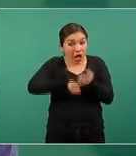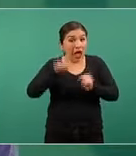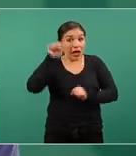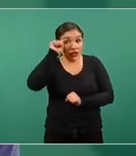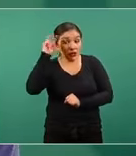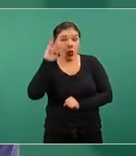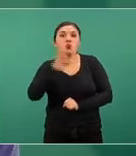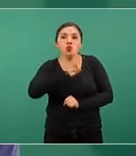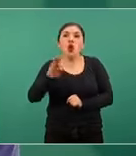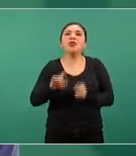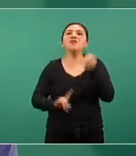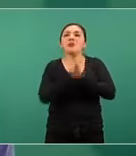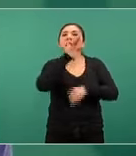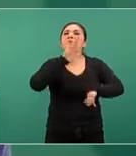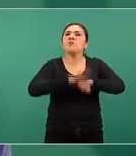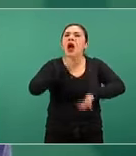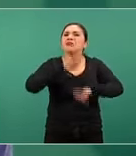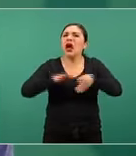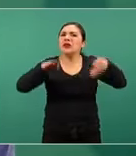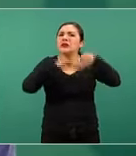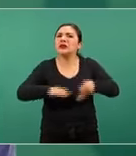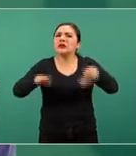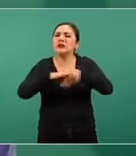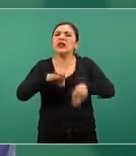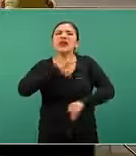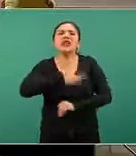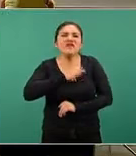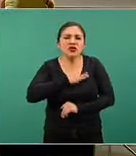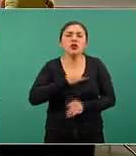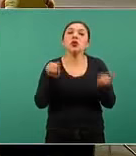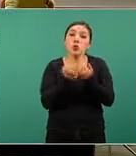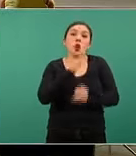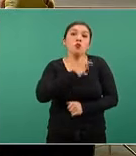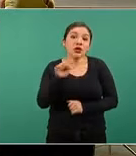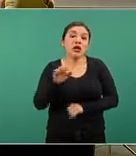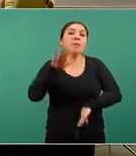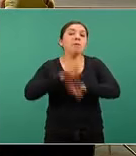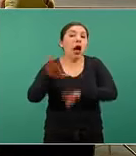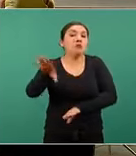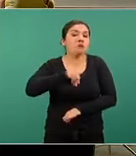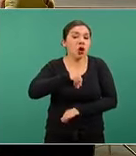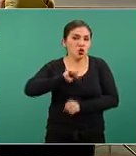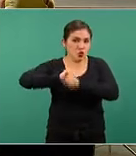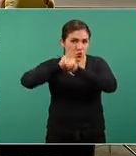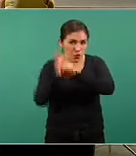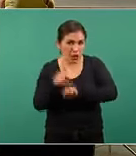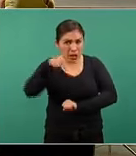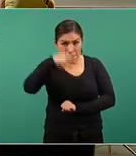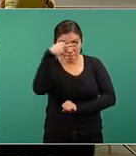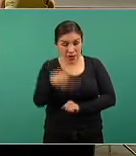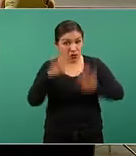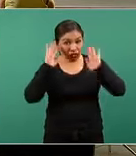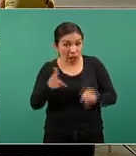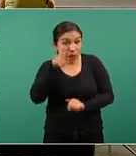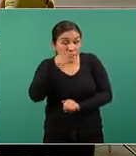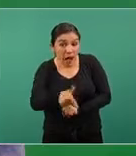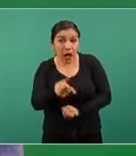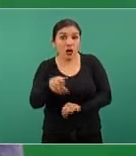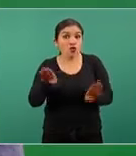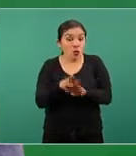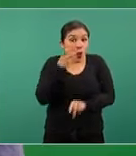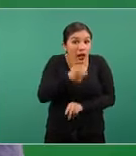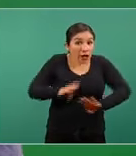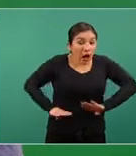diversas infecciones posiblemente también a COVID-19 en México no tenemos una evidencia directa de ello